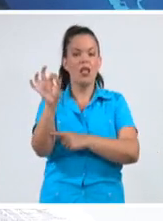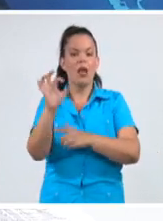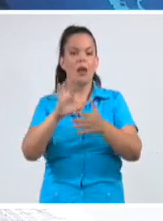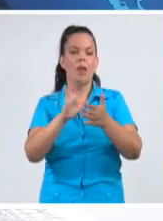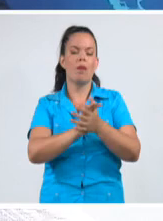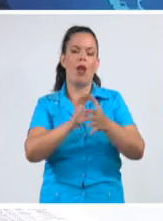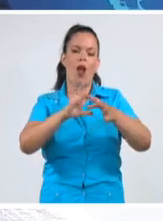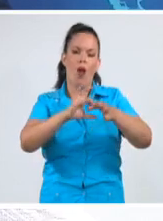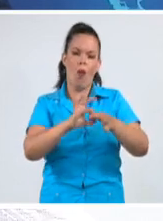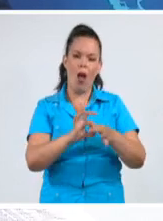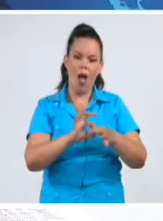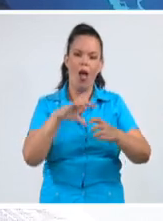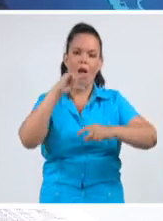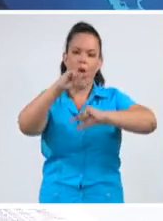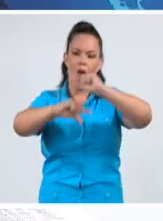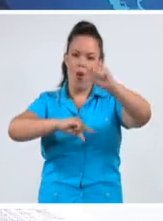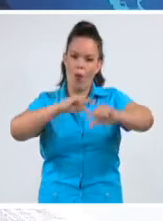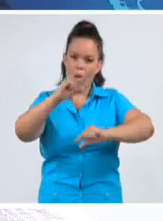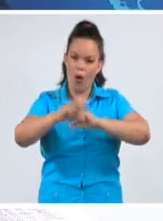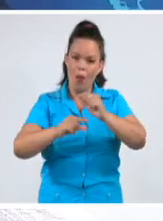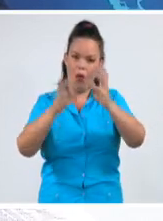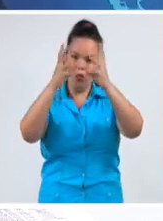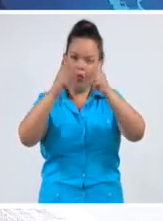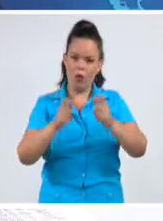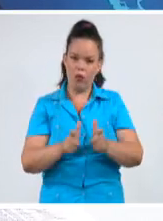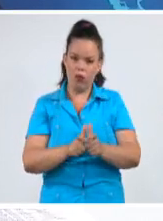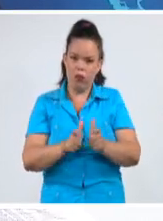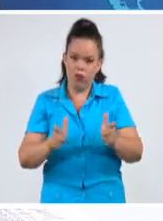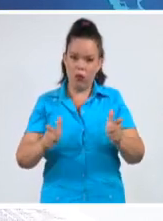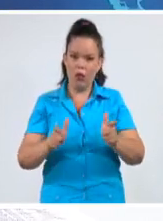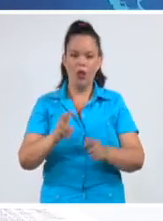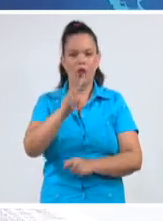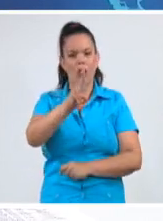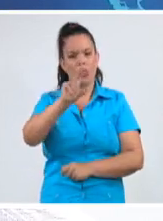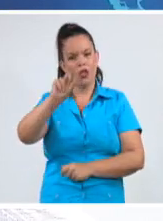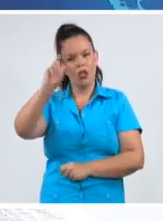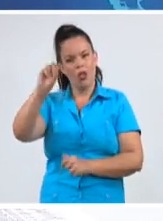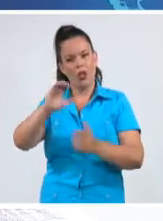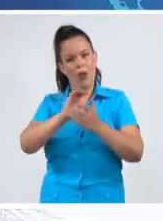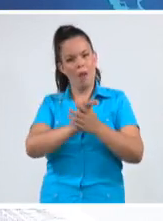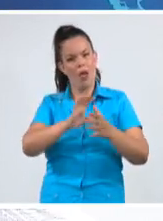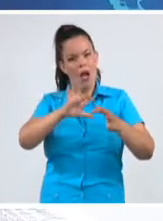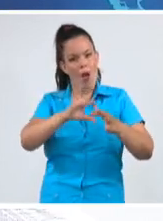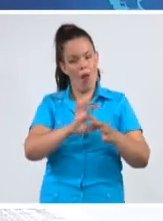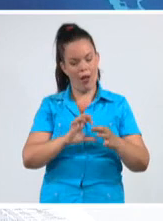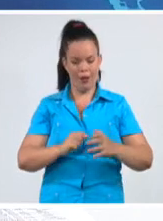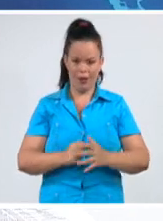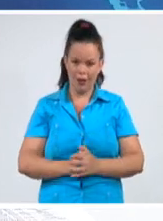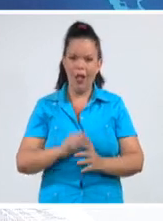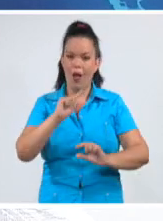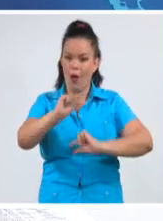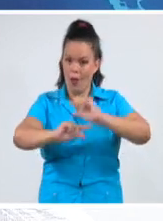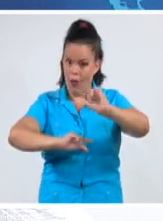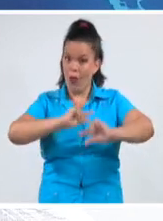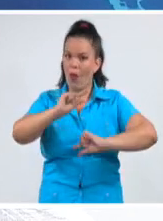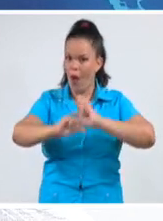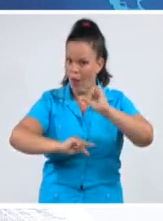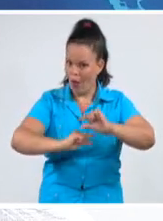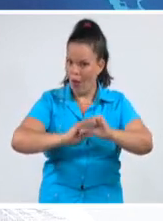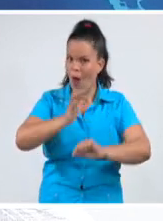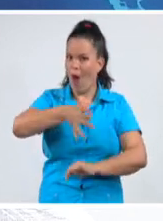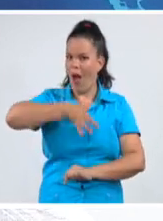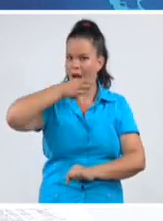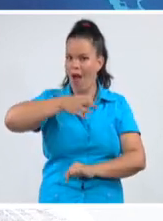sobrepasar de forma progresiva los 200 megawatts en las próximas horas. Según refiere Bernardo Espinosa en su perfil en Facebook,